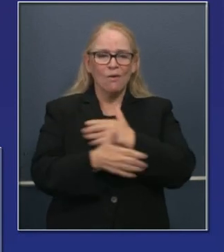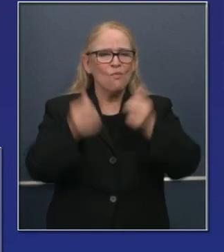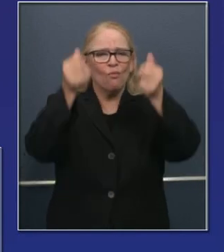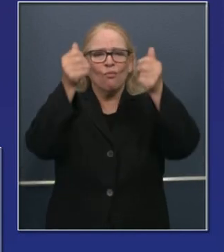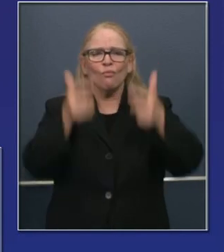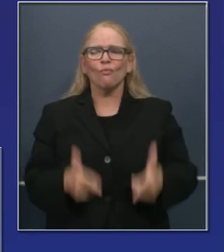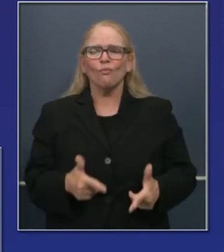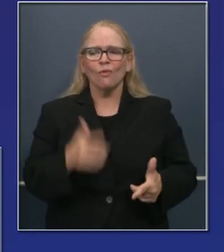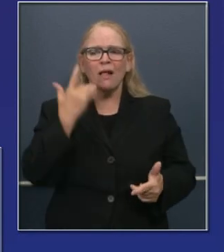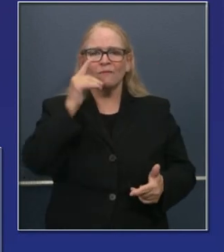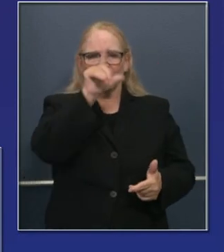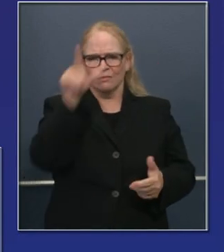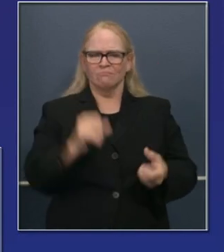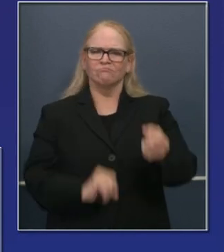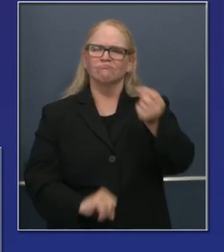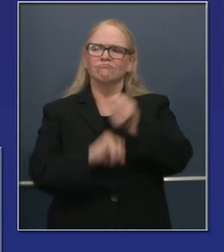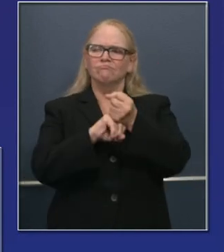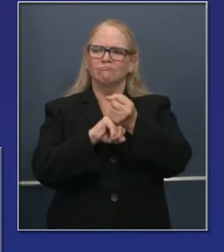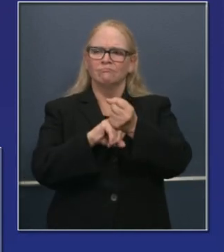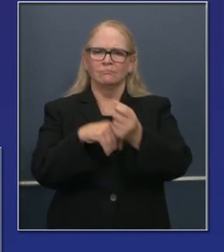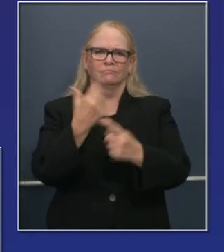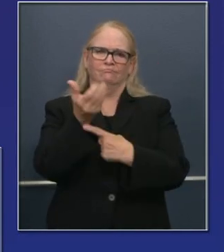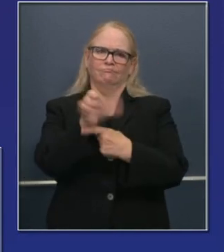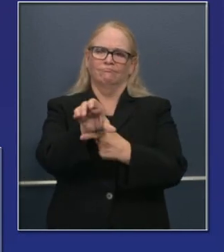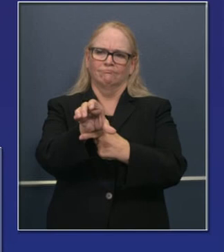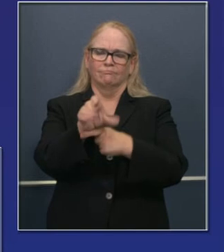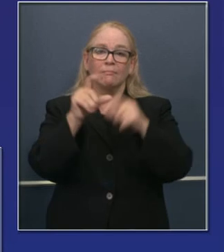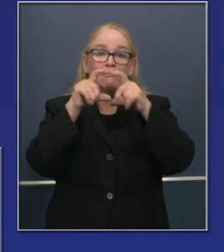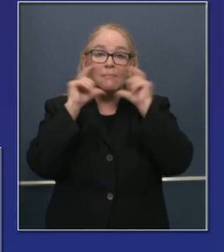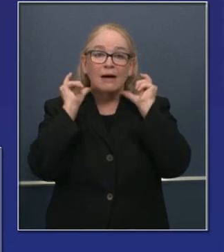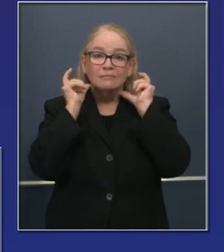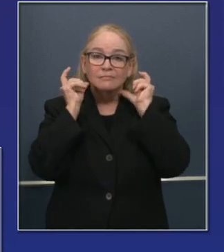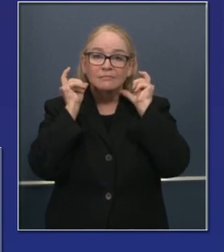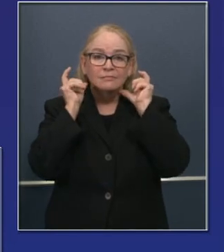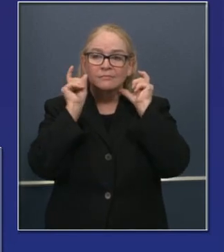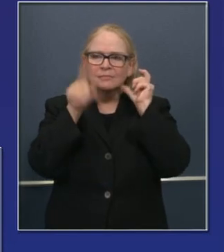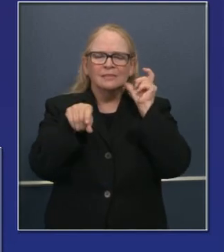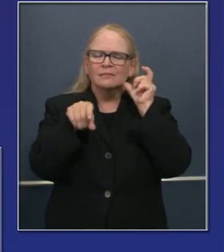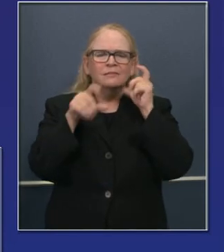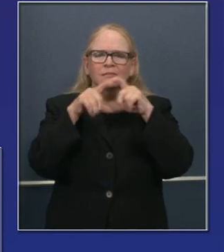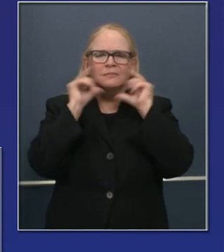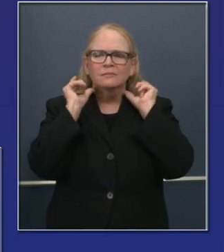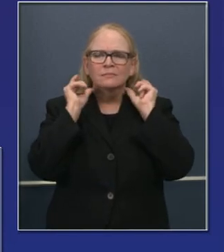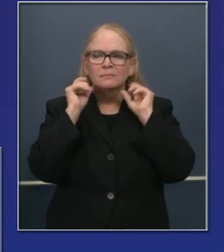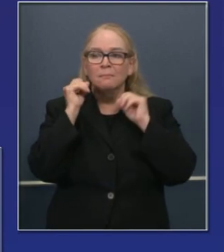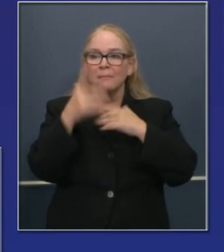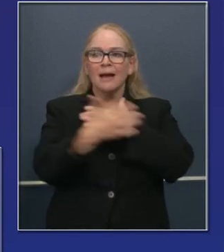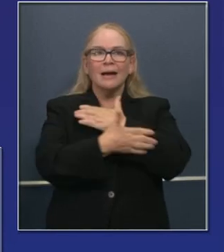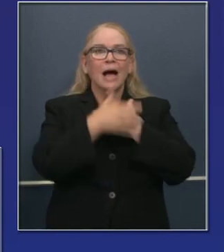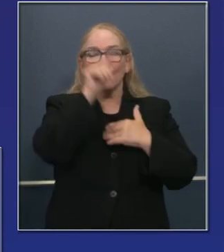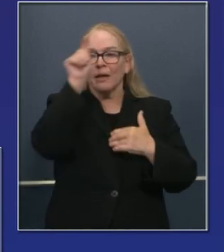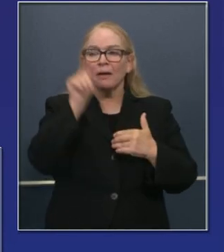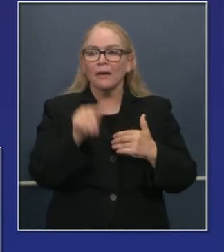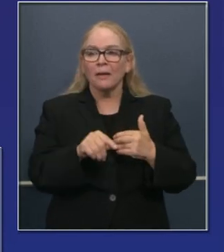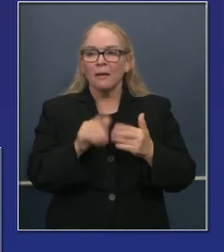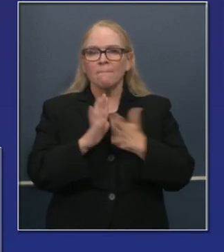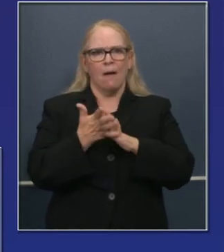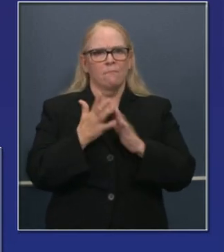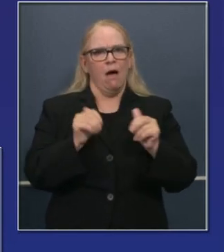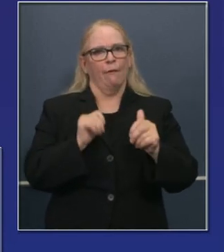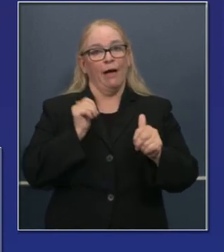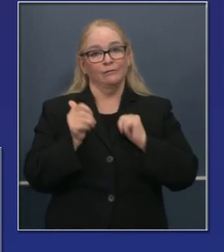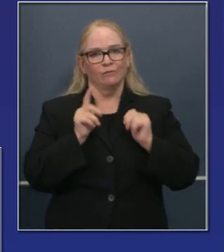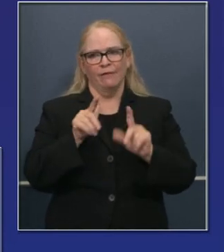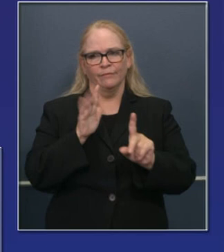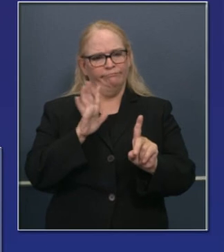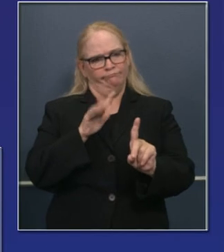renovado en la aplicación de la ley sobre el uso de cubrecaras o mascarillas. Muchos más condados se